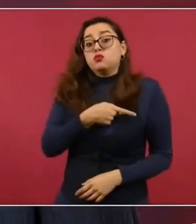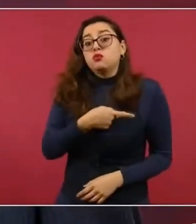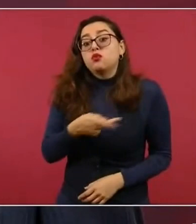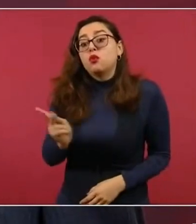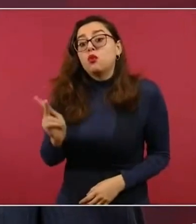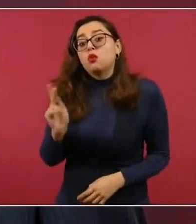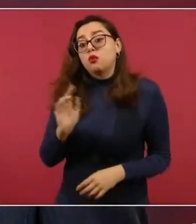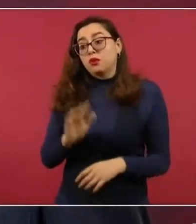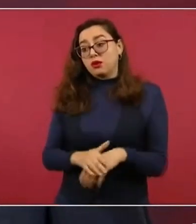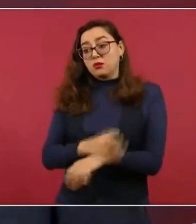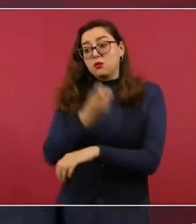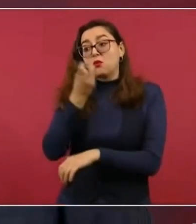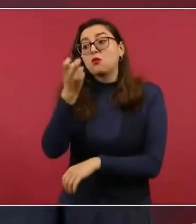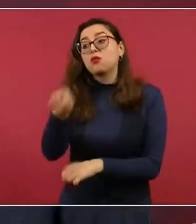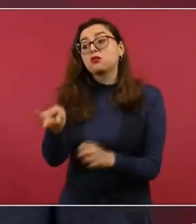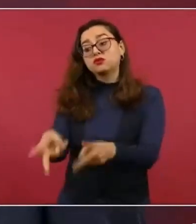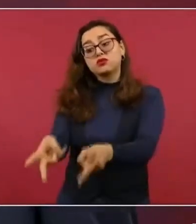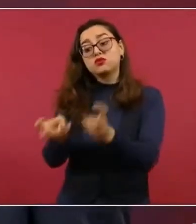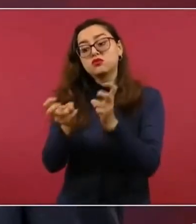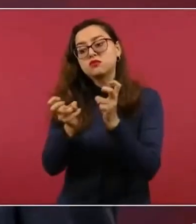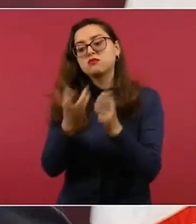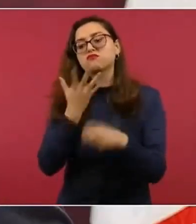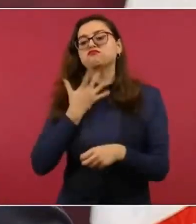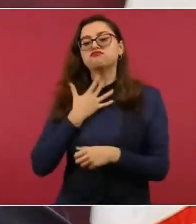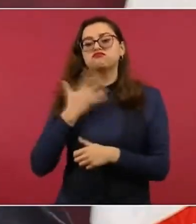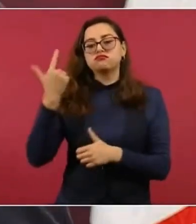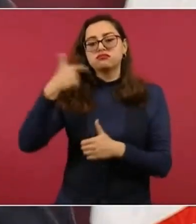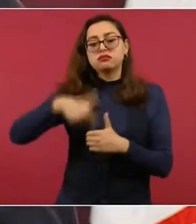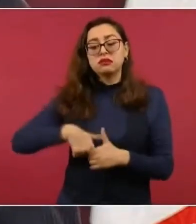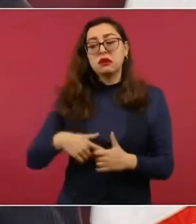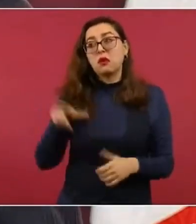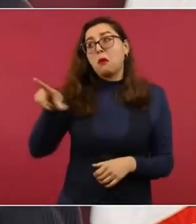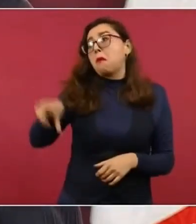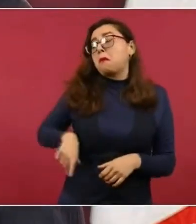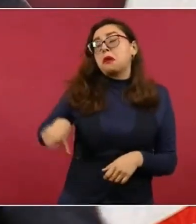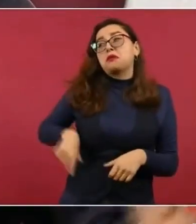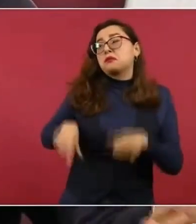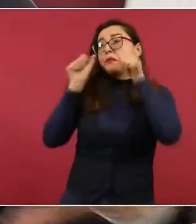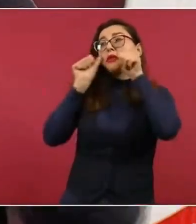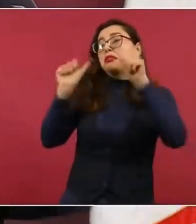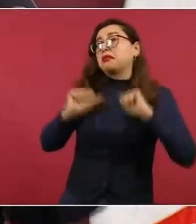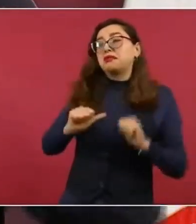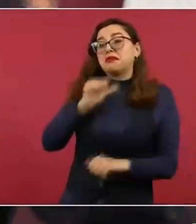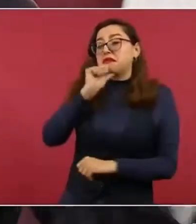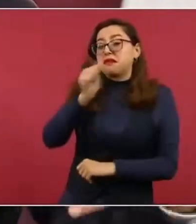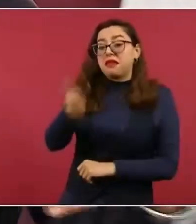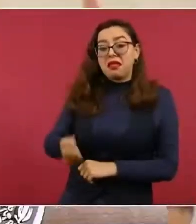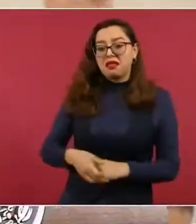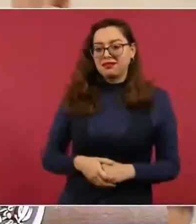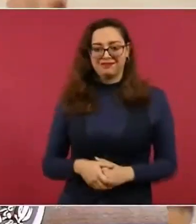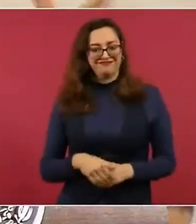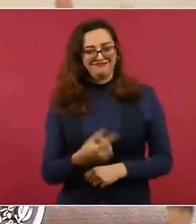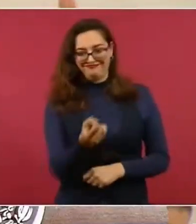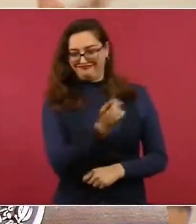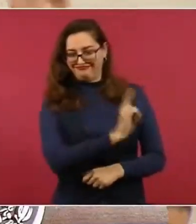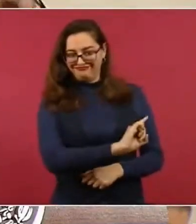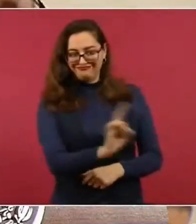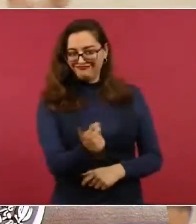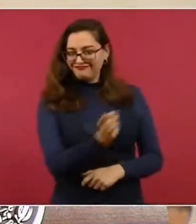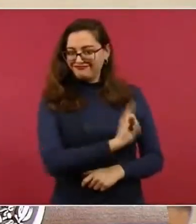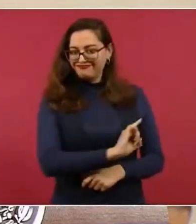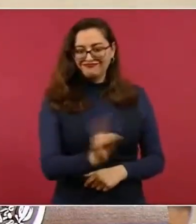porque hay mucha necesidad, que porque están desatendidos, entonces, tienen que